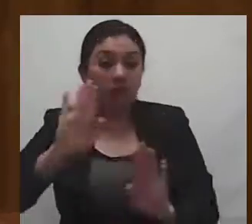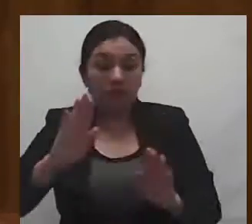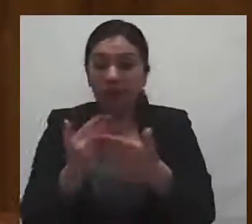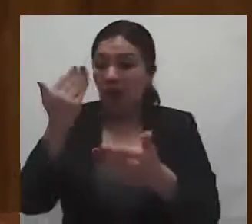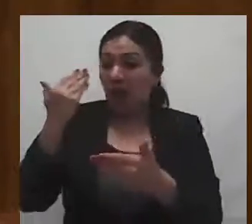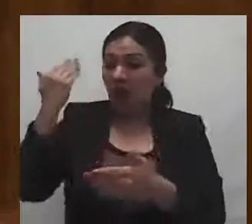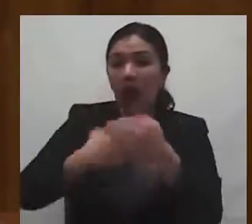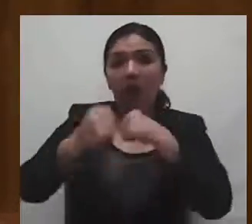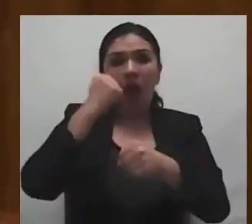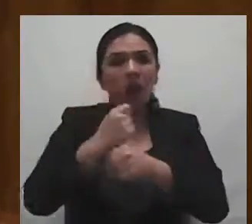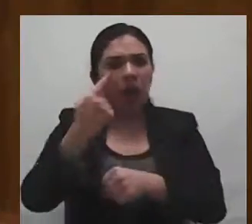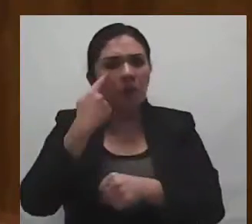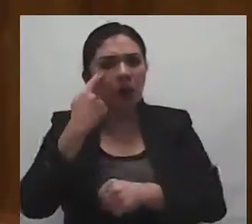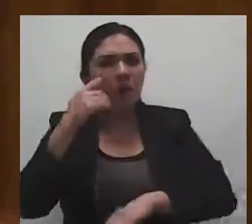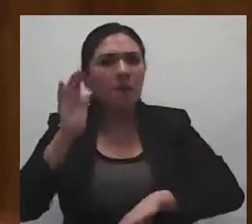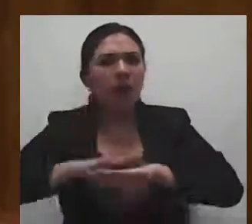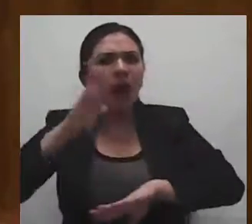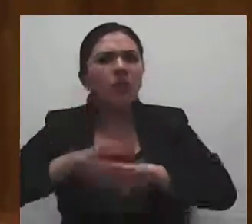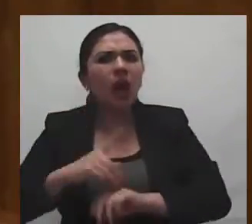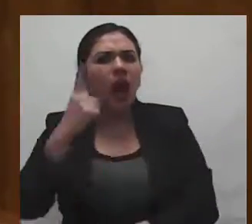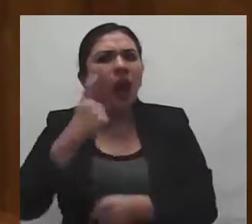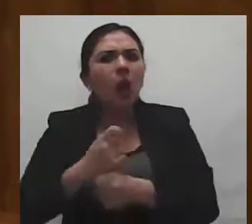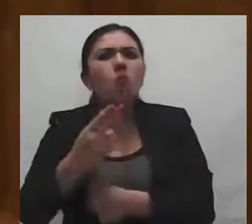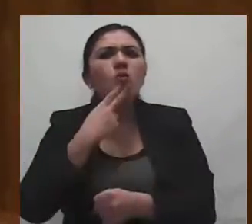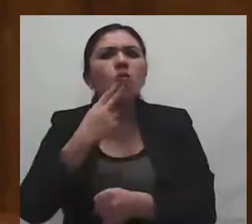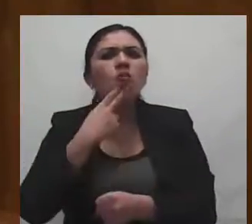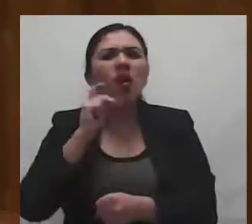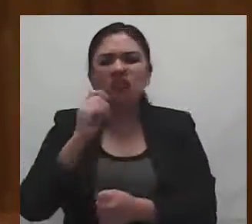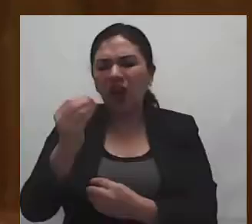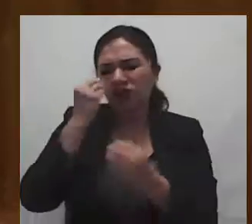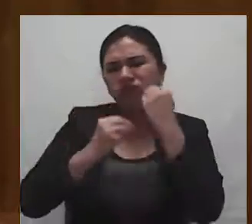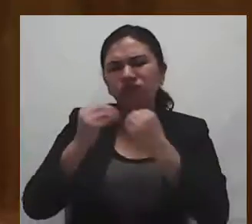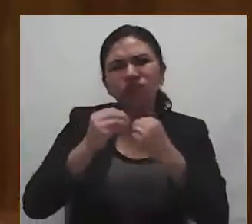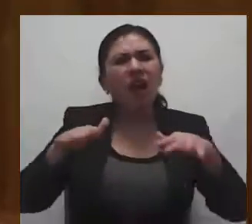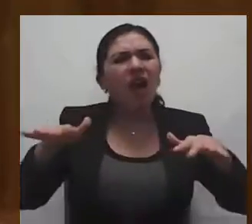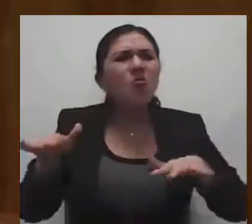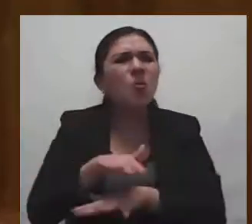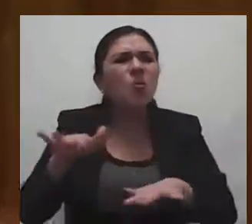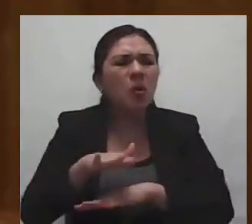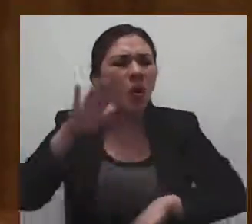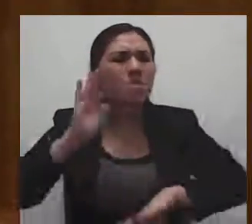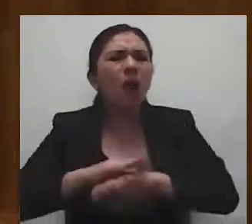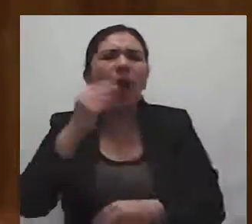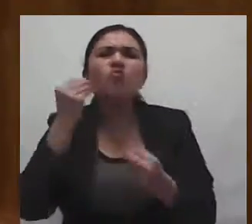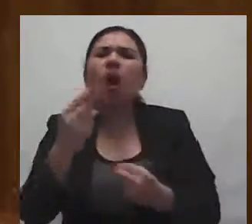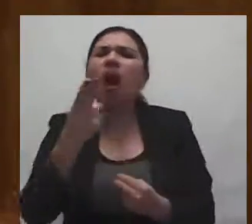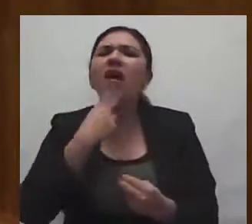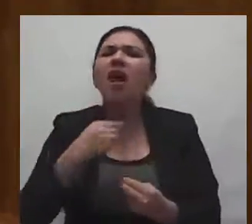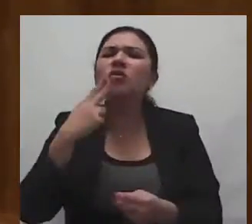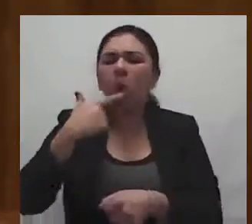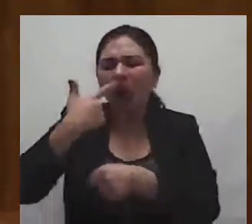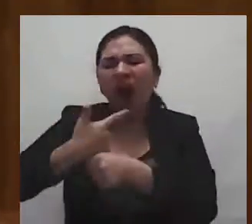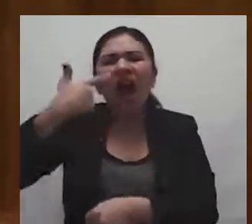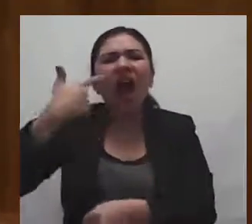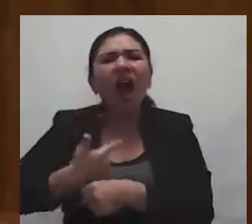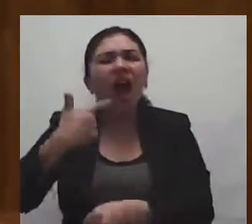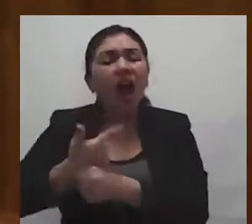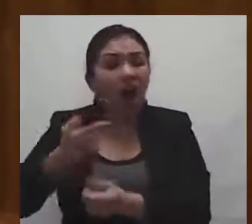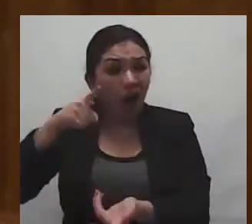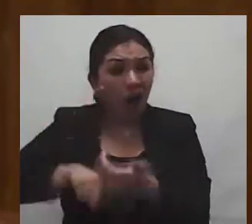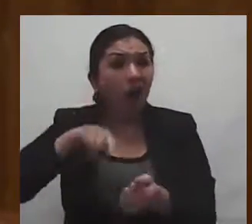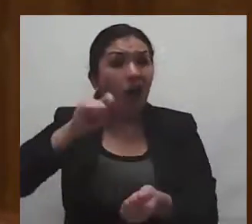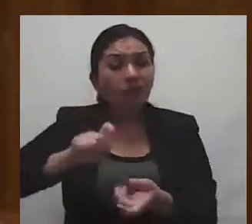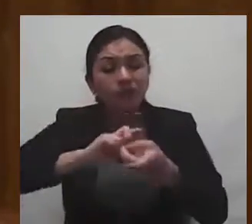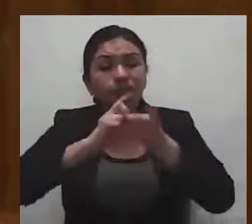incrementado el consumo de alimento de bajo valor nutritivo, altos en azúcares y grasas, ocasionando problemas como